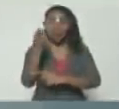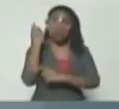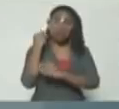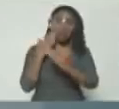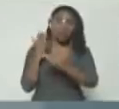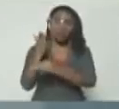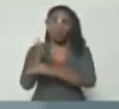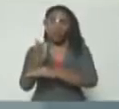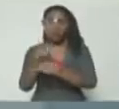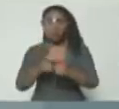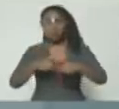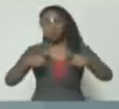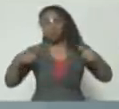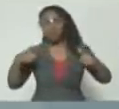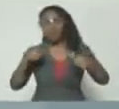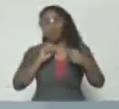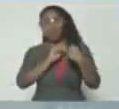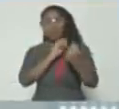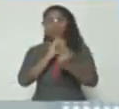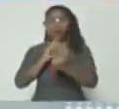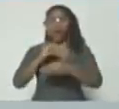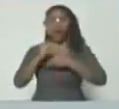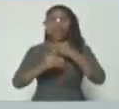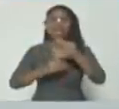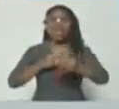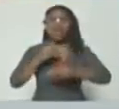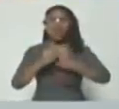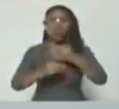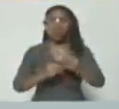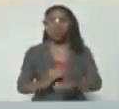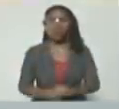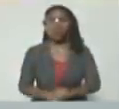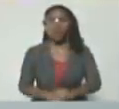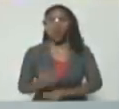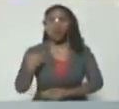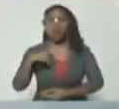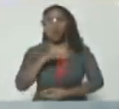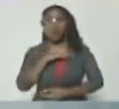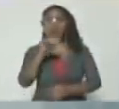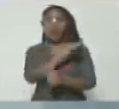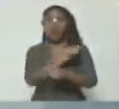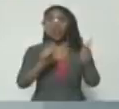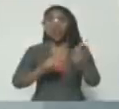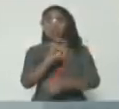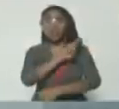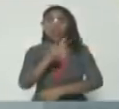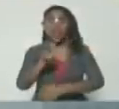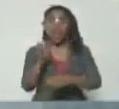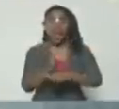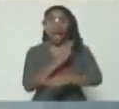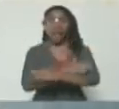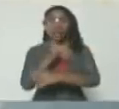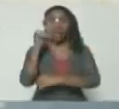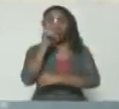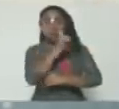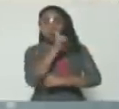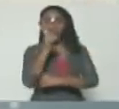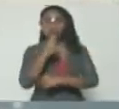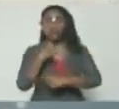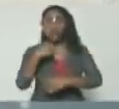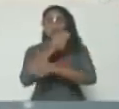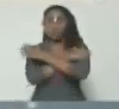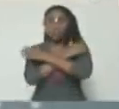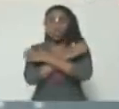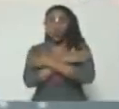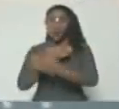Tremendo discurso, se lanzó. Nuestra vicepresidenta ejecutiva ante Fede Cámara, la felicito.